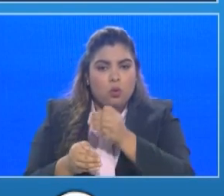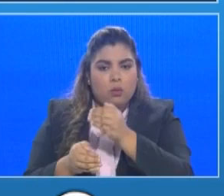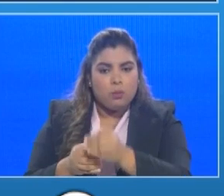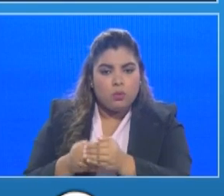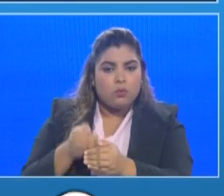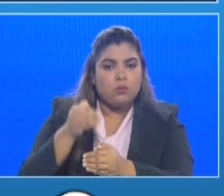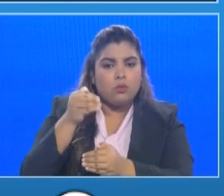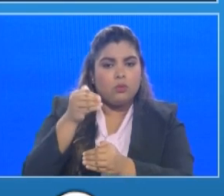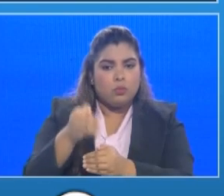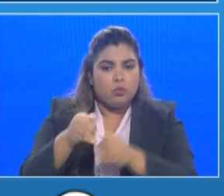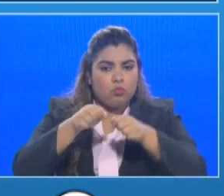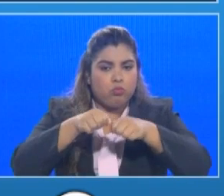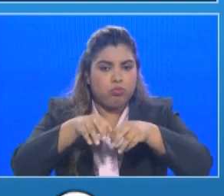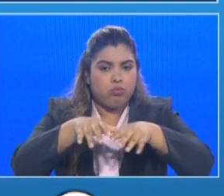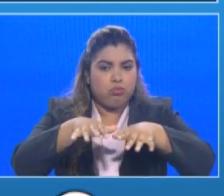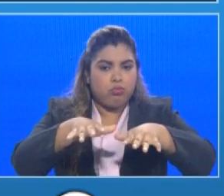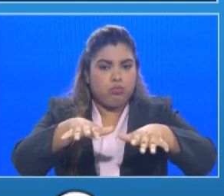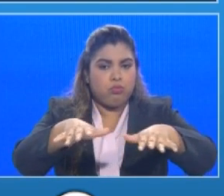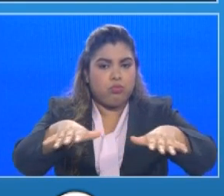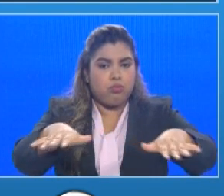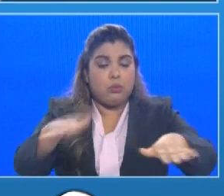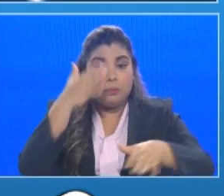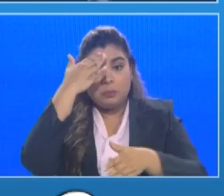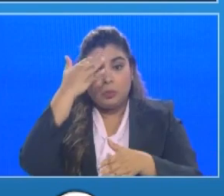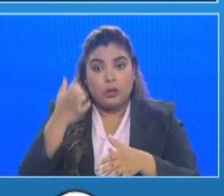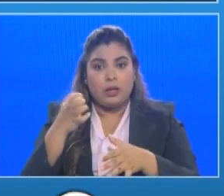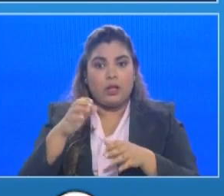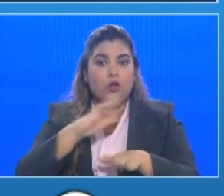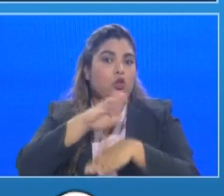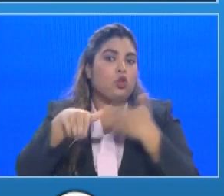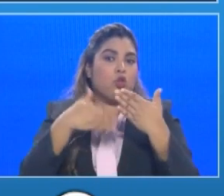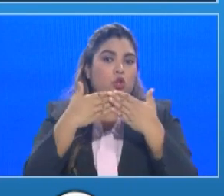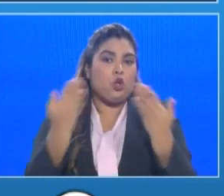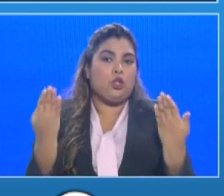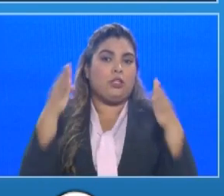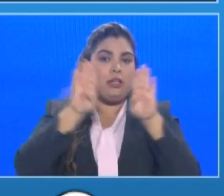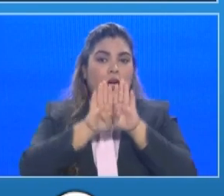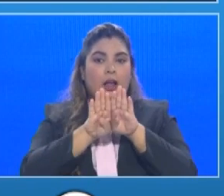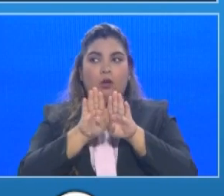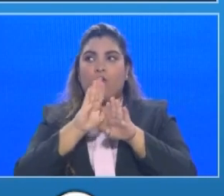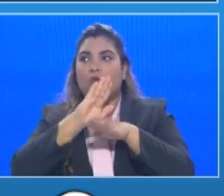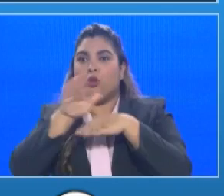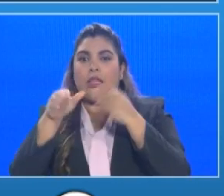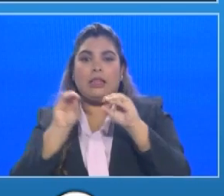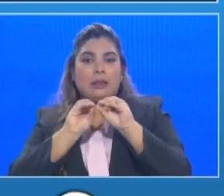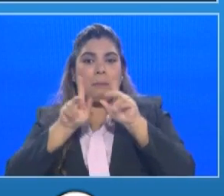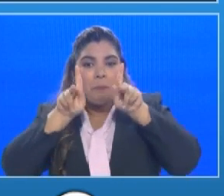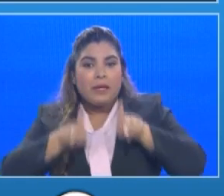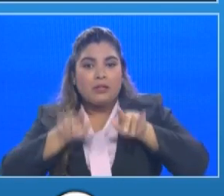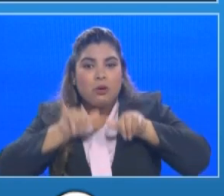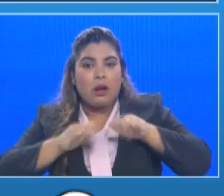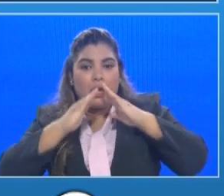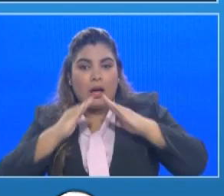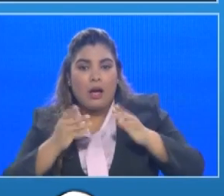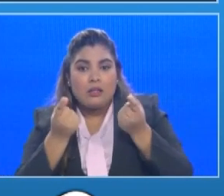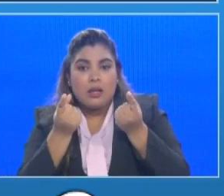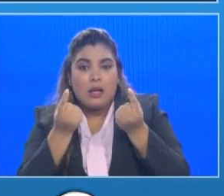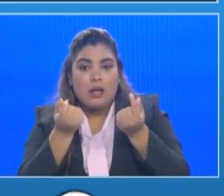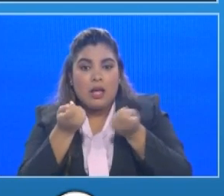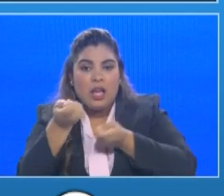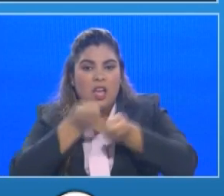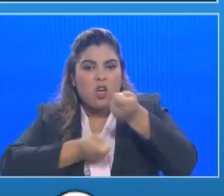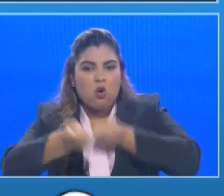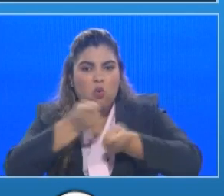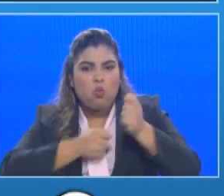total es insostenible desde el punto de vista económico ahora ¿cuáles son los indicadores que tenemos que esperar por parte del equipo encargado